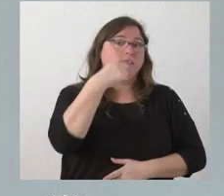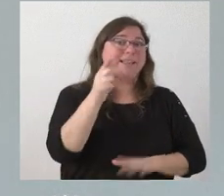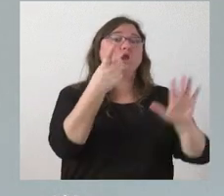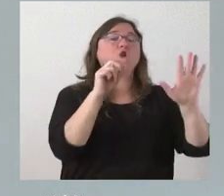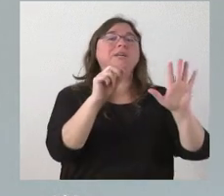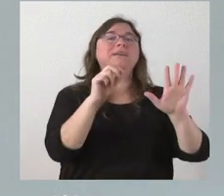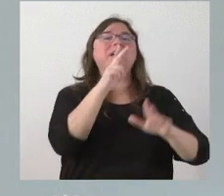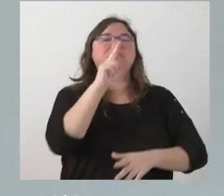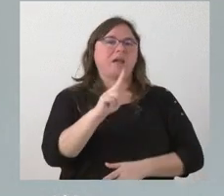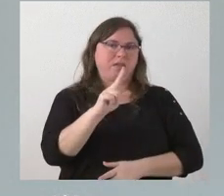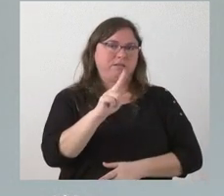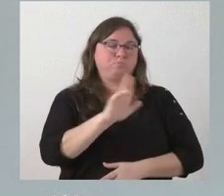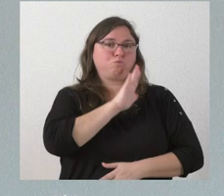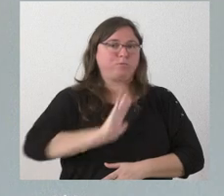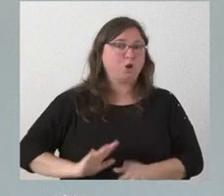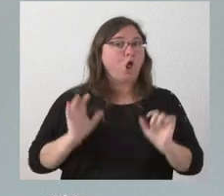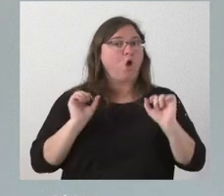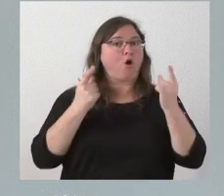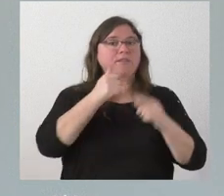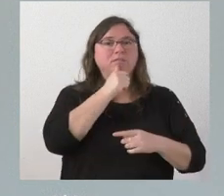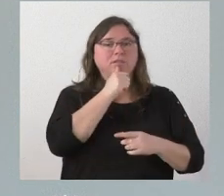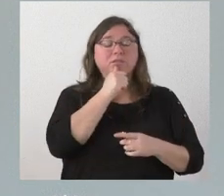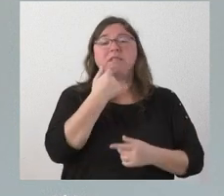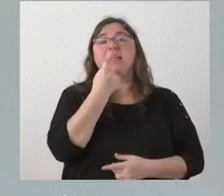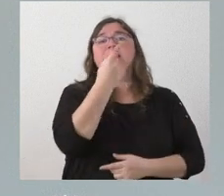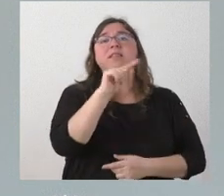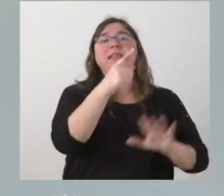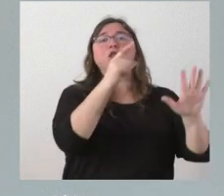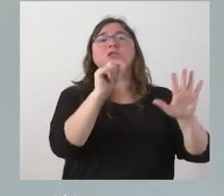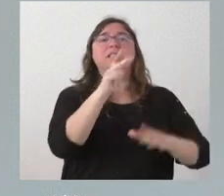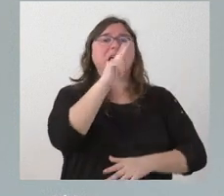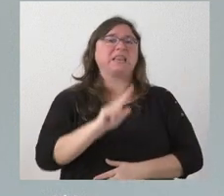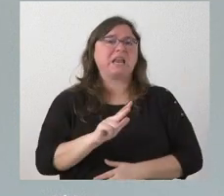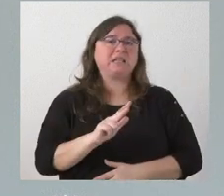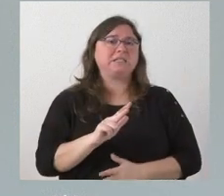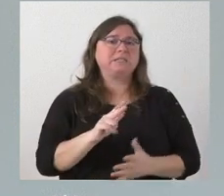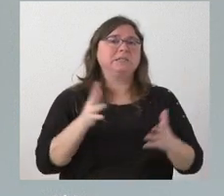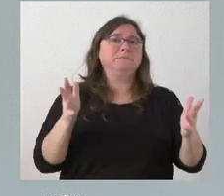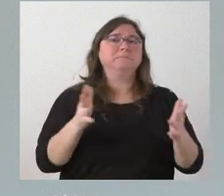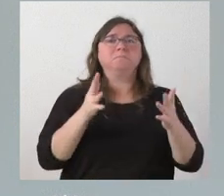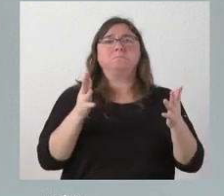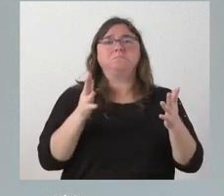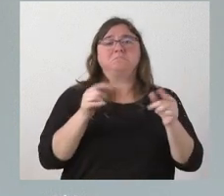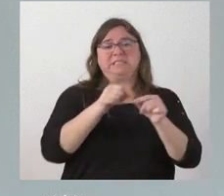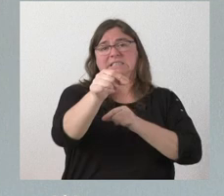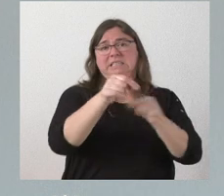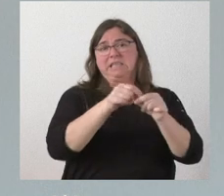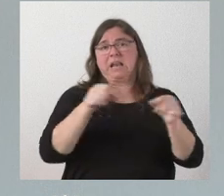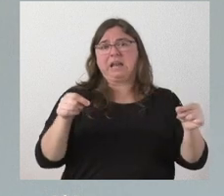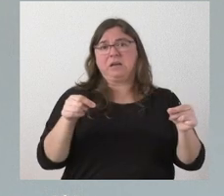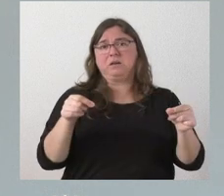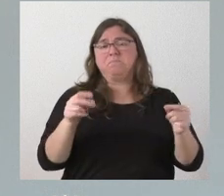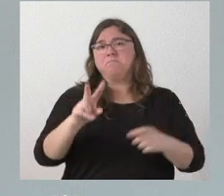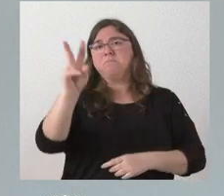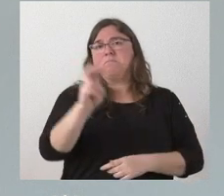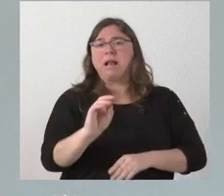a la espera de la estimación definitiva estamos hablando de un orden de 160 hectáreas que lógicamente es en un terreno que también sirve